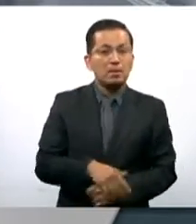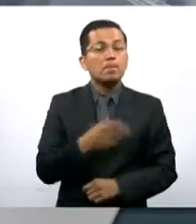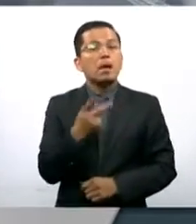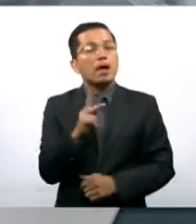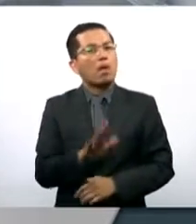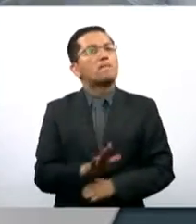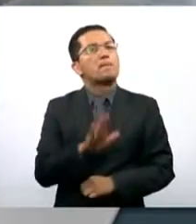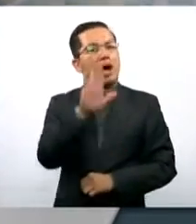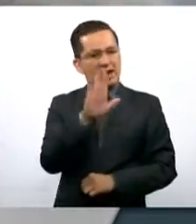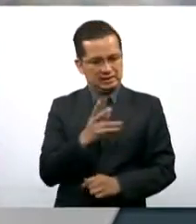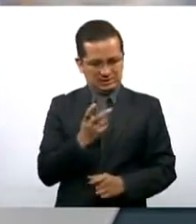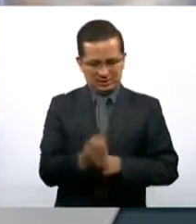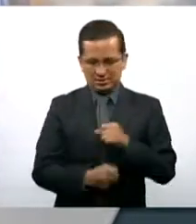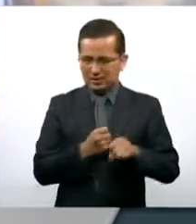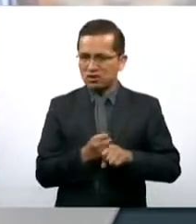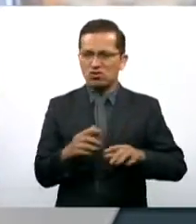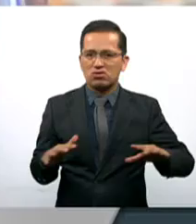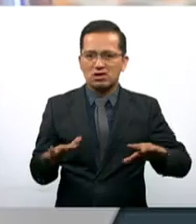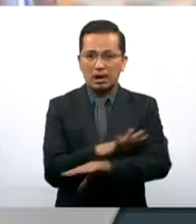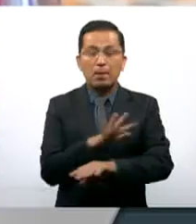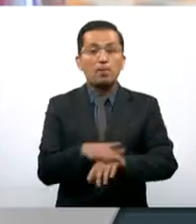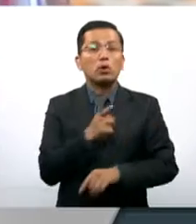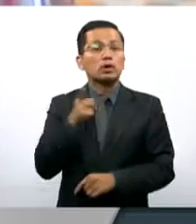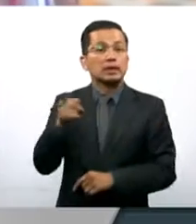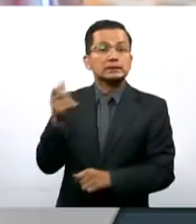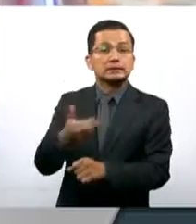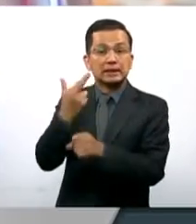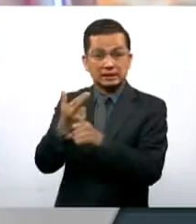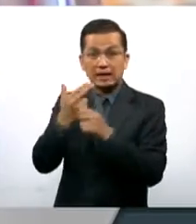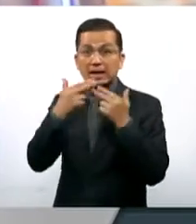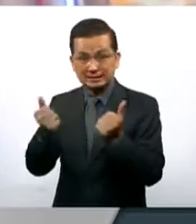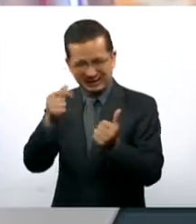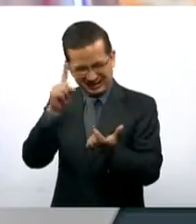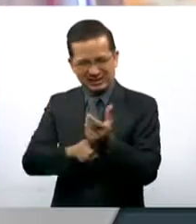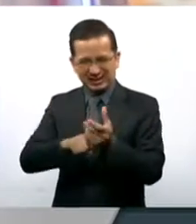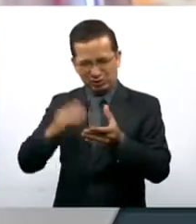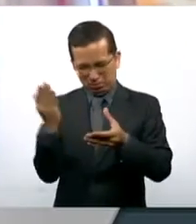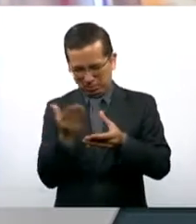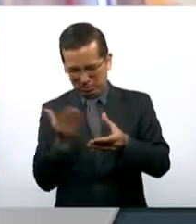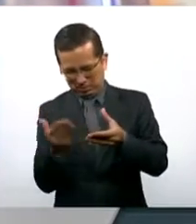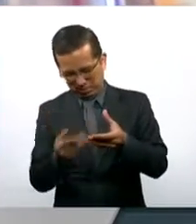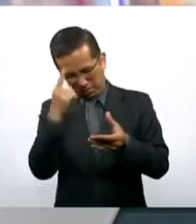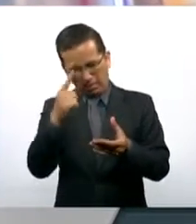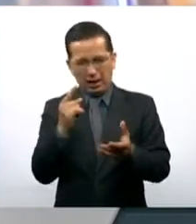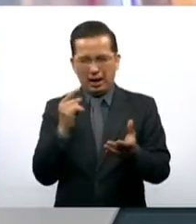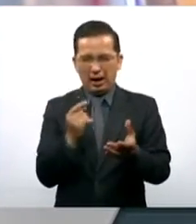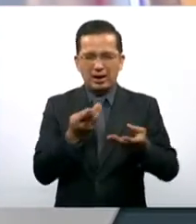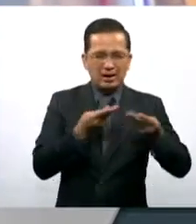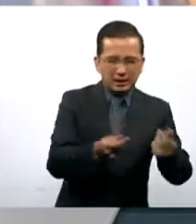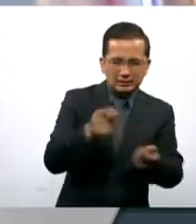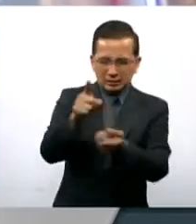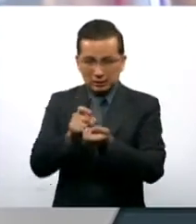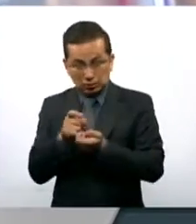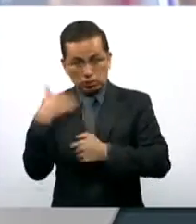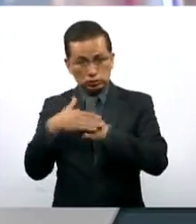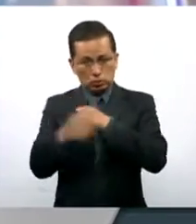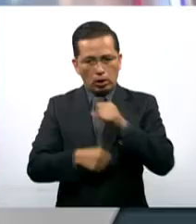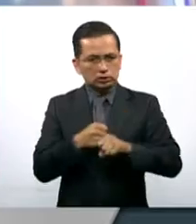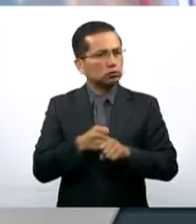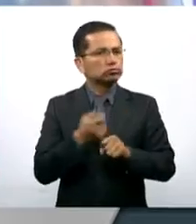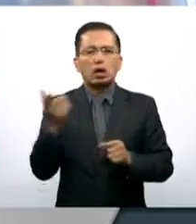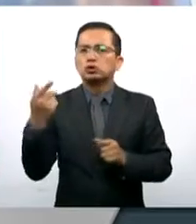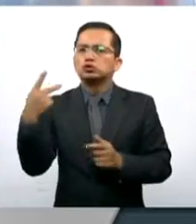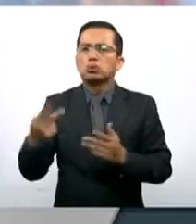paquete económico, la Secretaría de Hacienda, en el apartado de miscelánea fiscal, propone la tasa cero para estos productos.